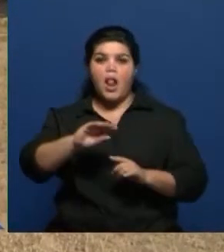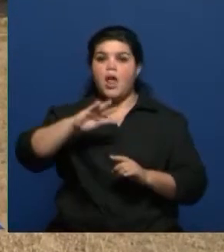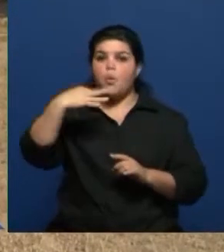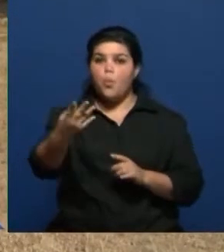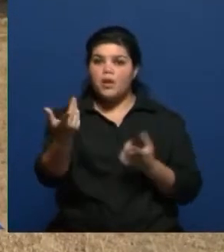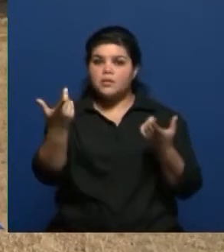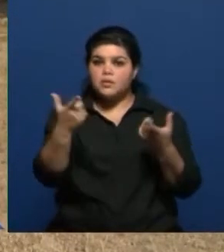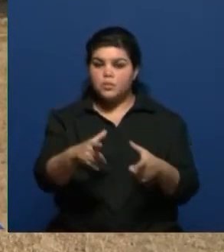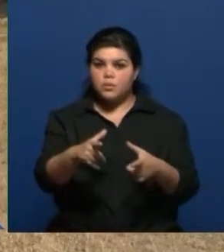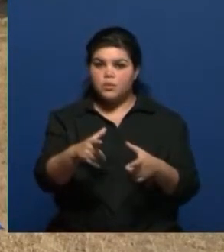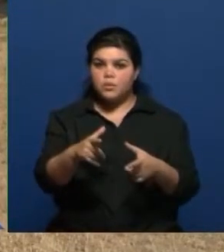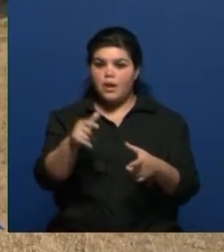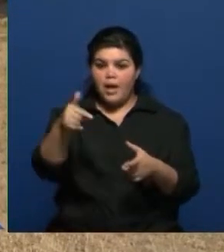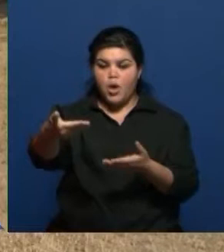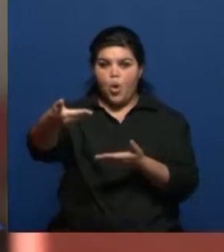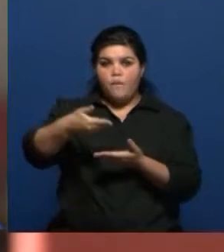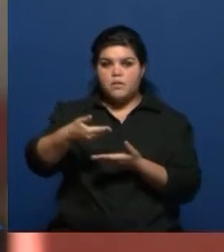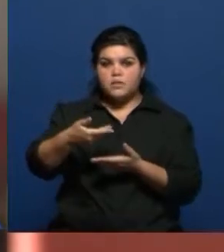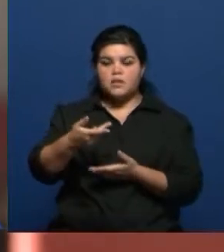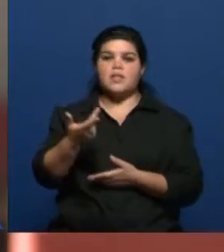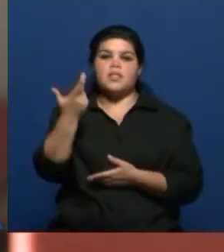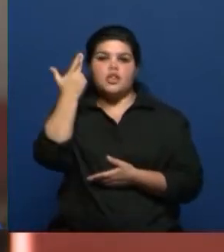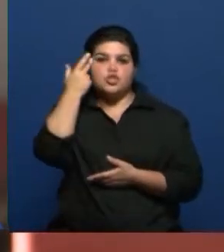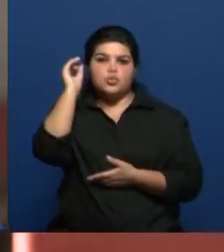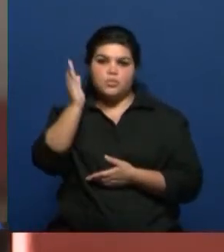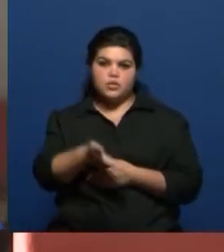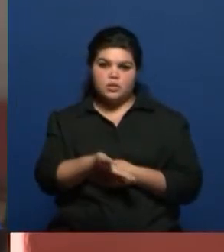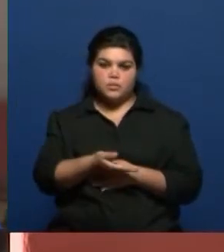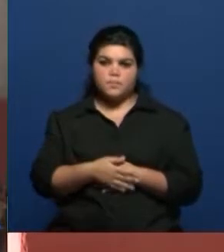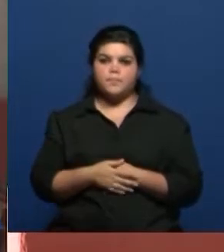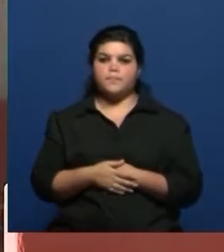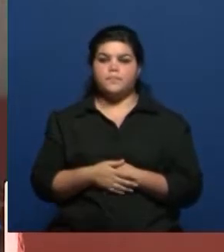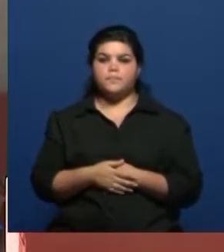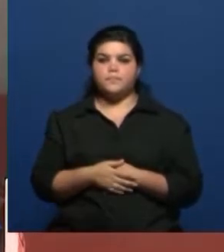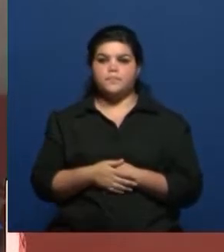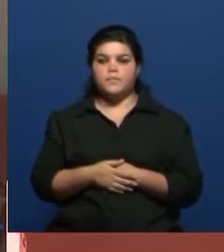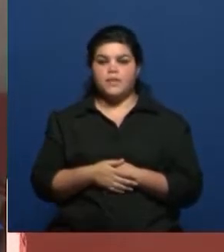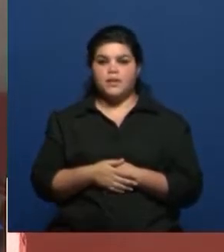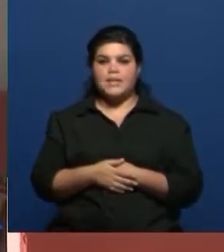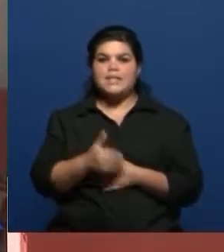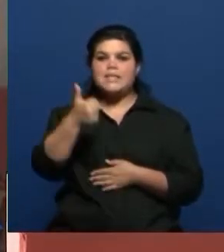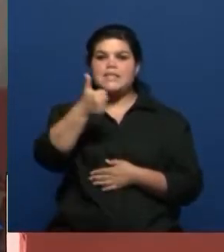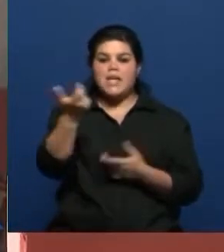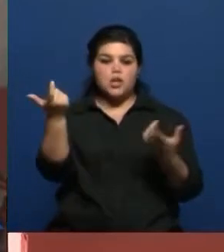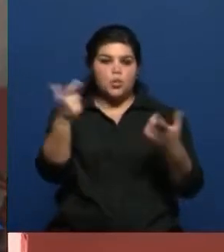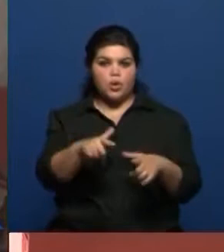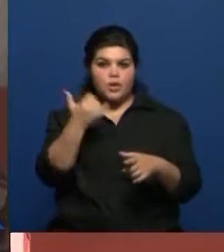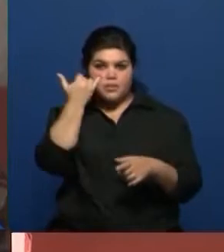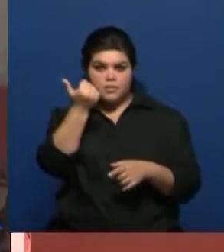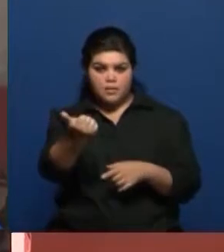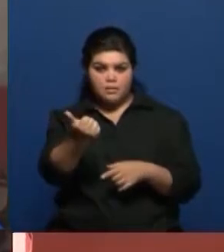reunión paritaria nos ofrecen un 18%. Hoy, después de seis reuniones paritarias,